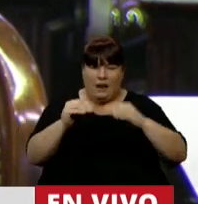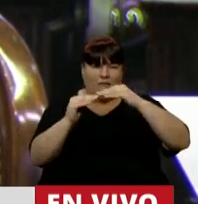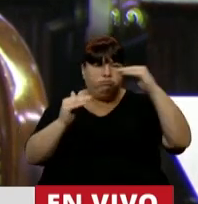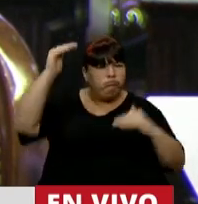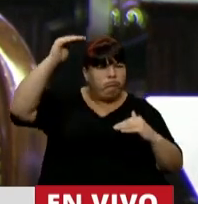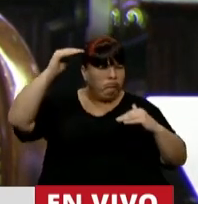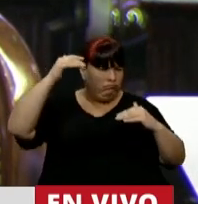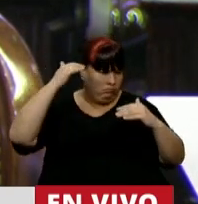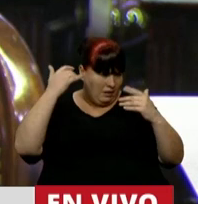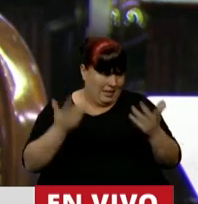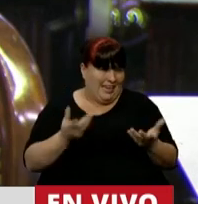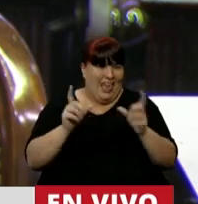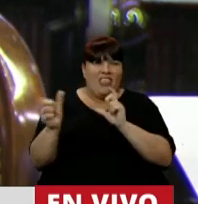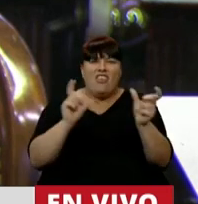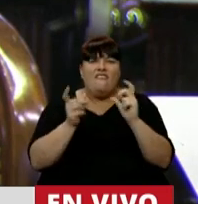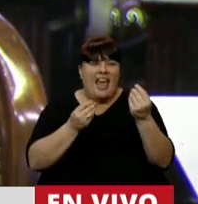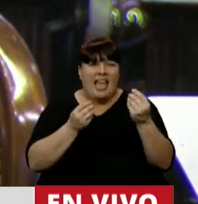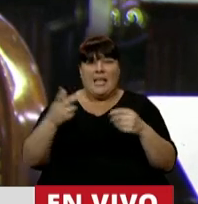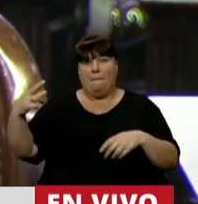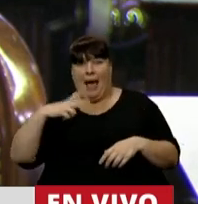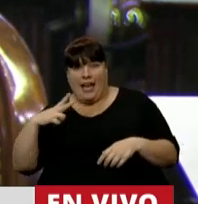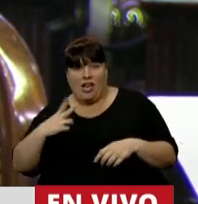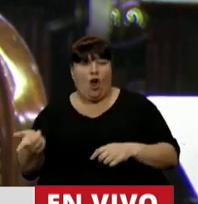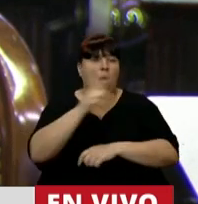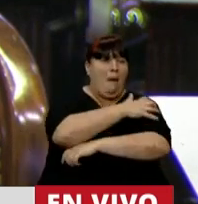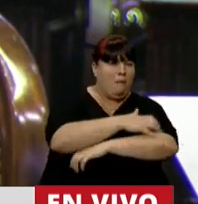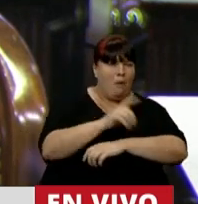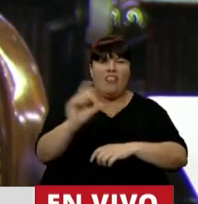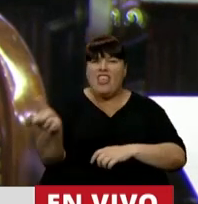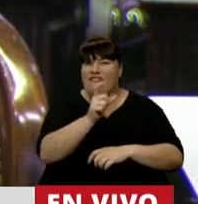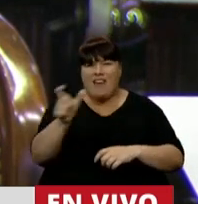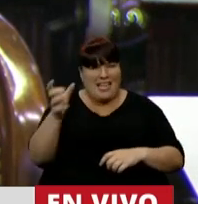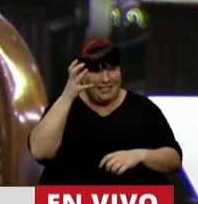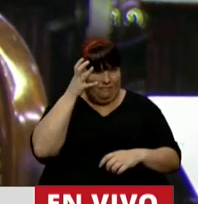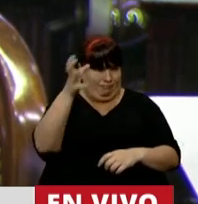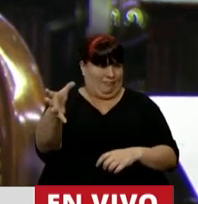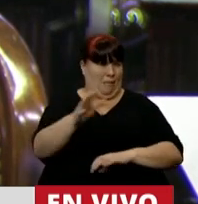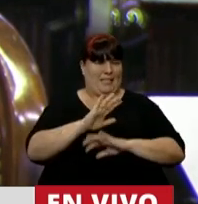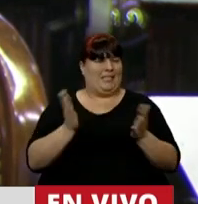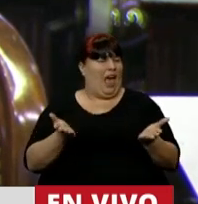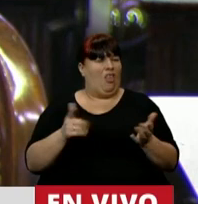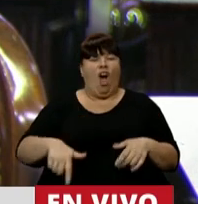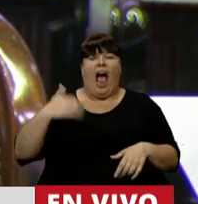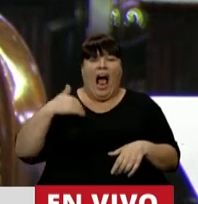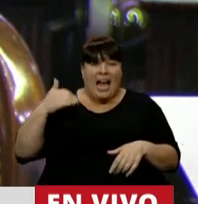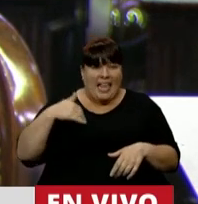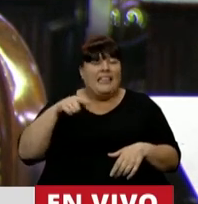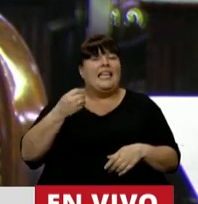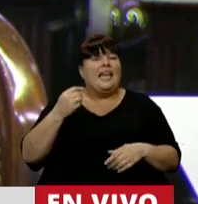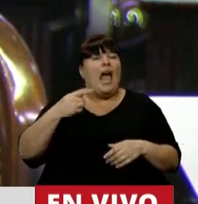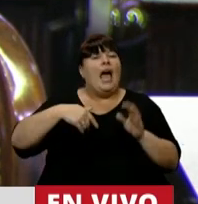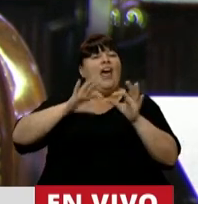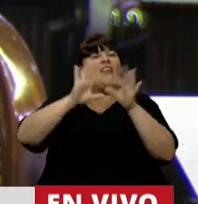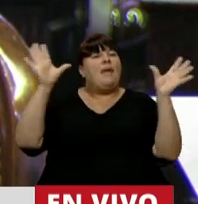desigualdad y la brecha entre los que más tienen y los que menos tienen es abrumadora? Argentina califica